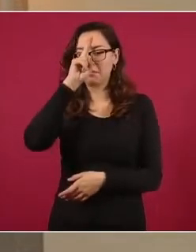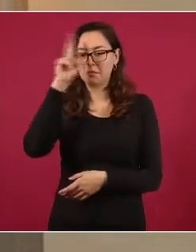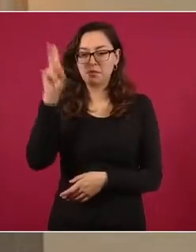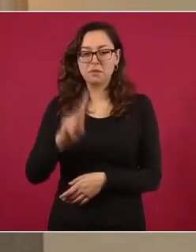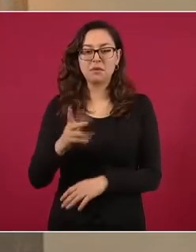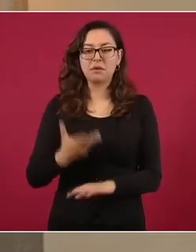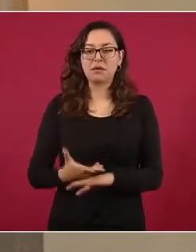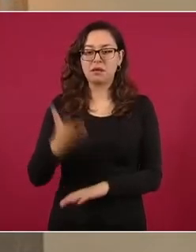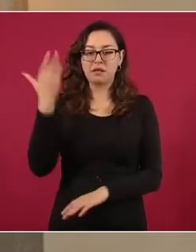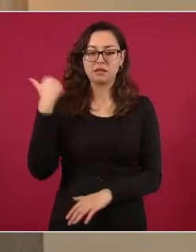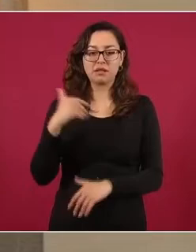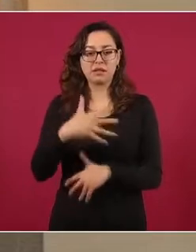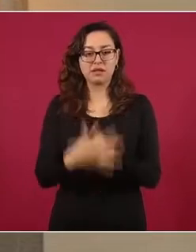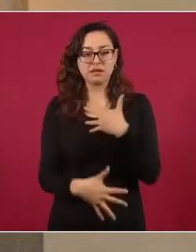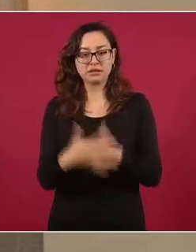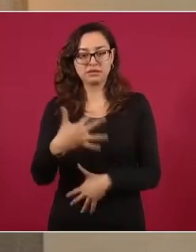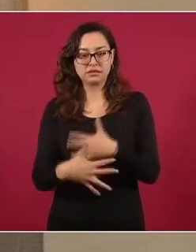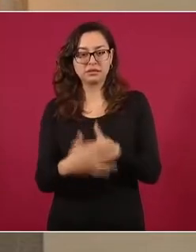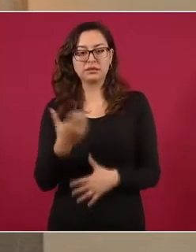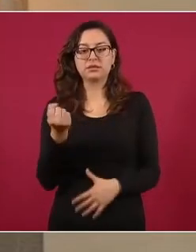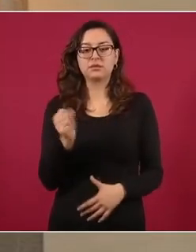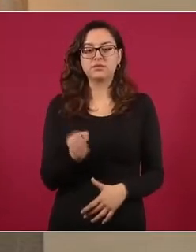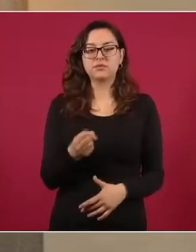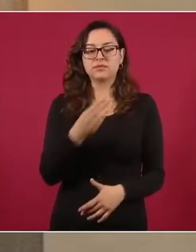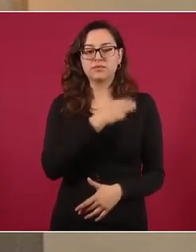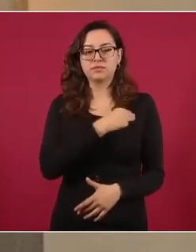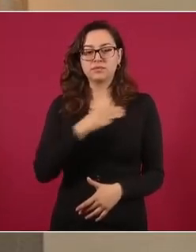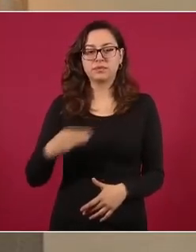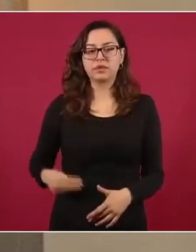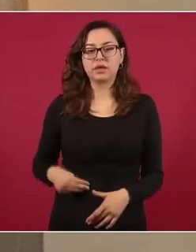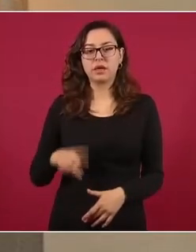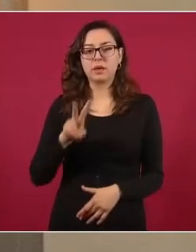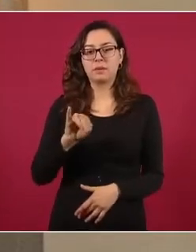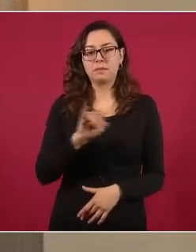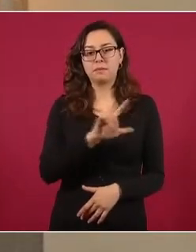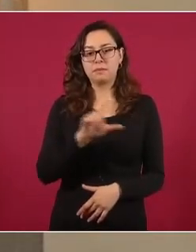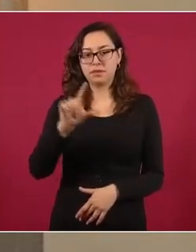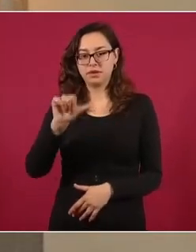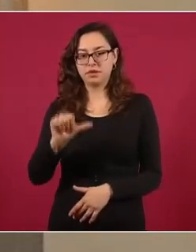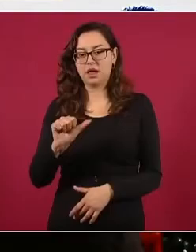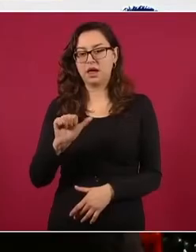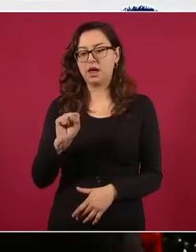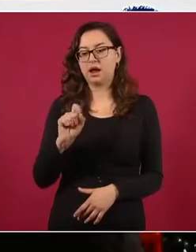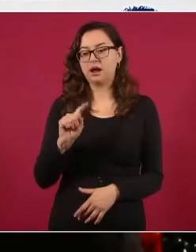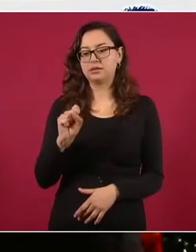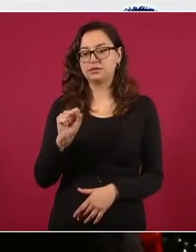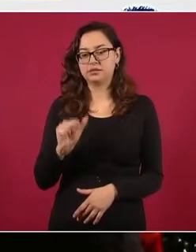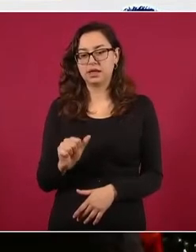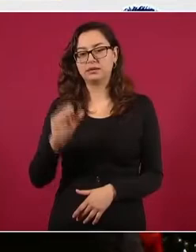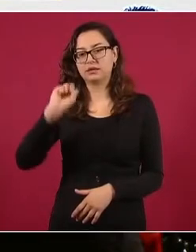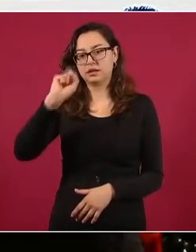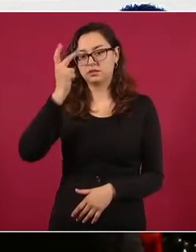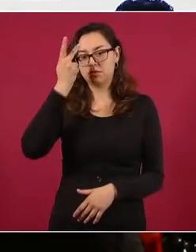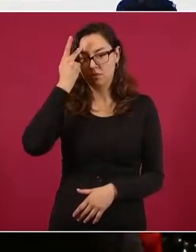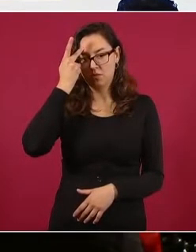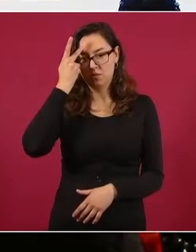pasado 15 de septiembre en el municipio de Villa de Arista, en San Luis Potosí, donde